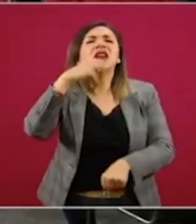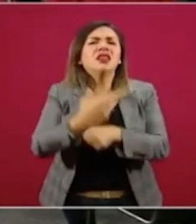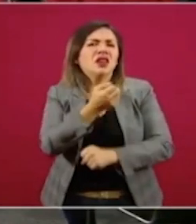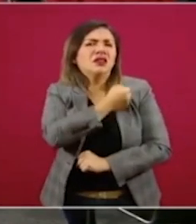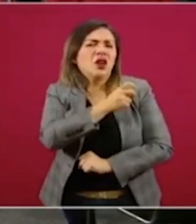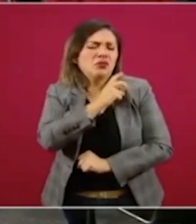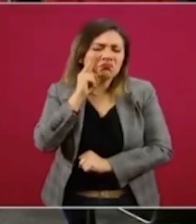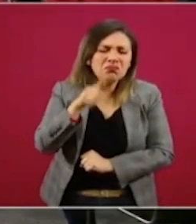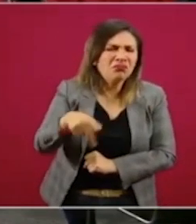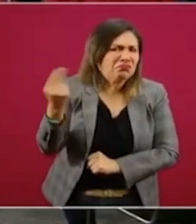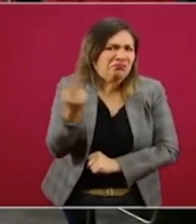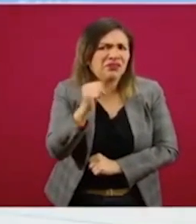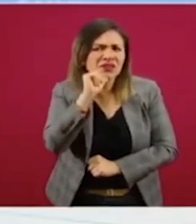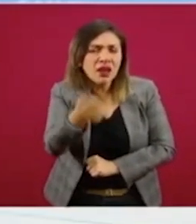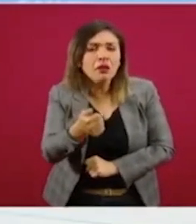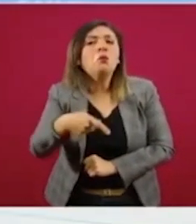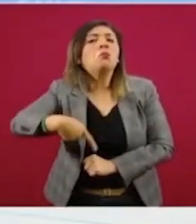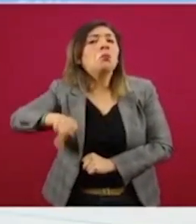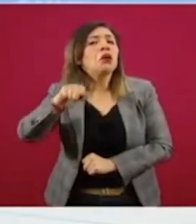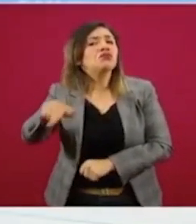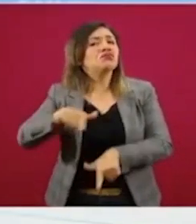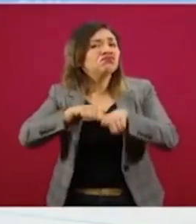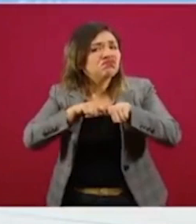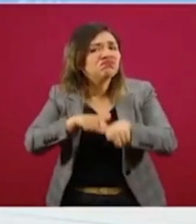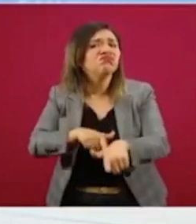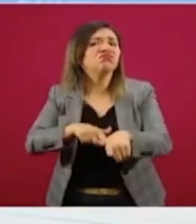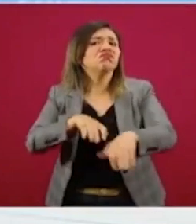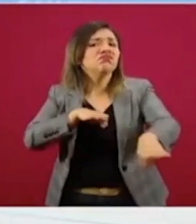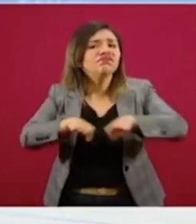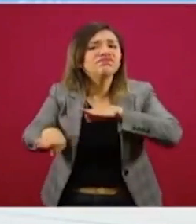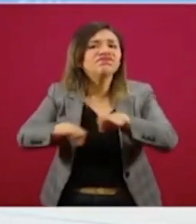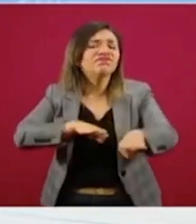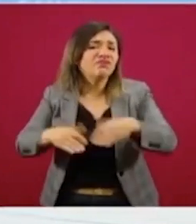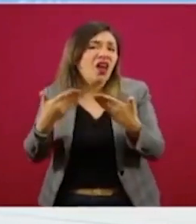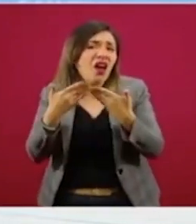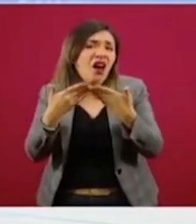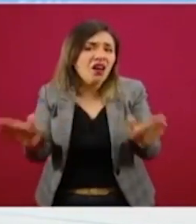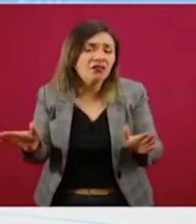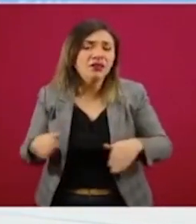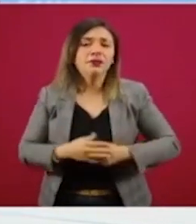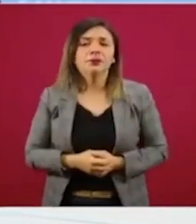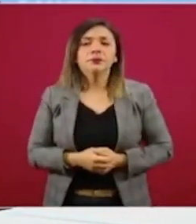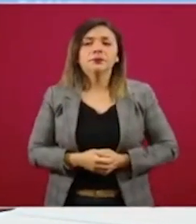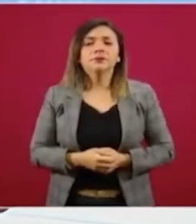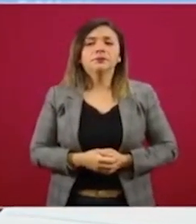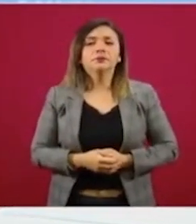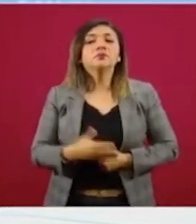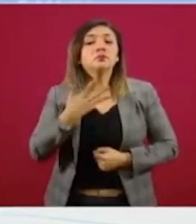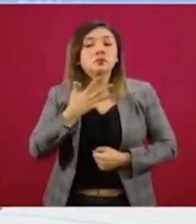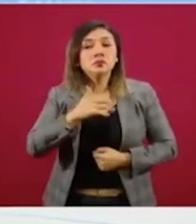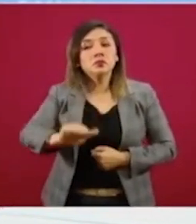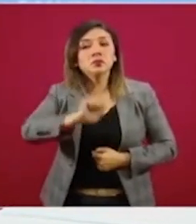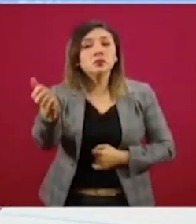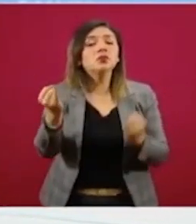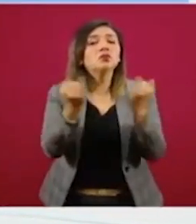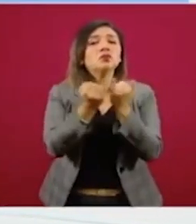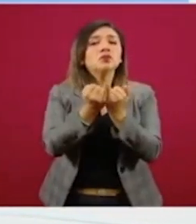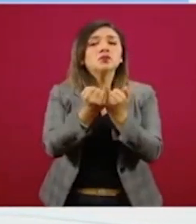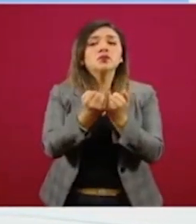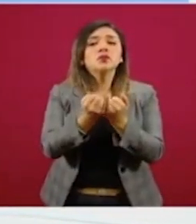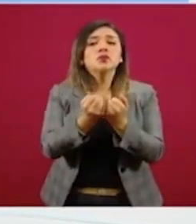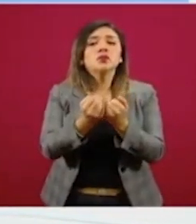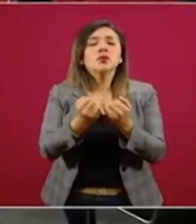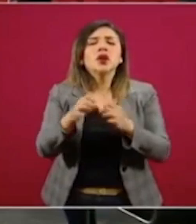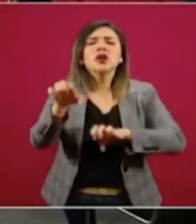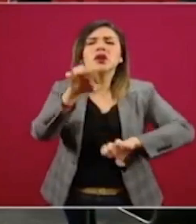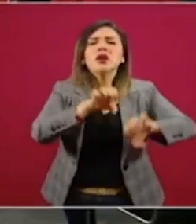Salud y aún así continúan con sus labores. Tenemos el caso también de la